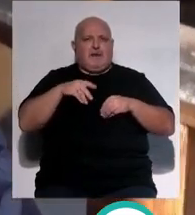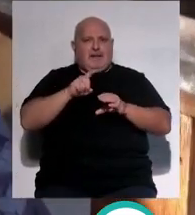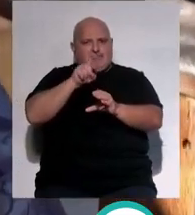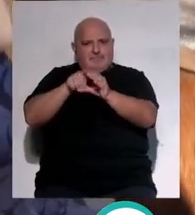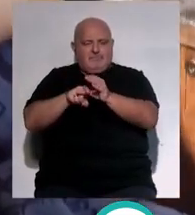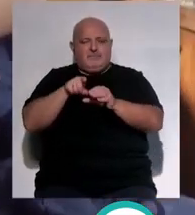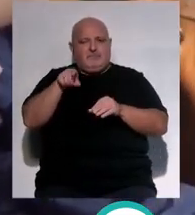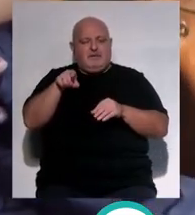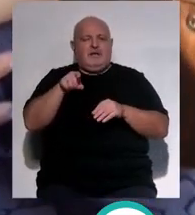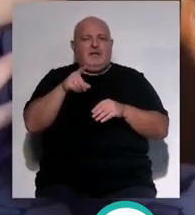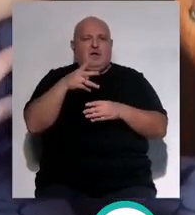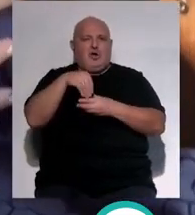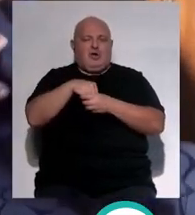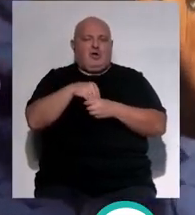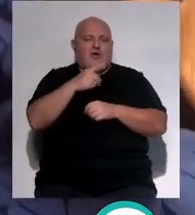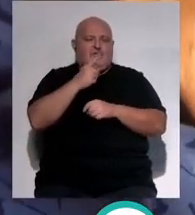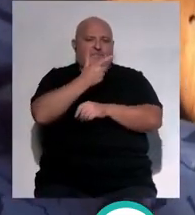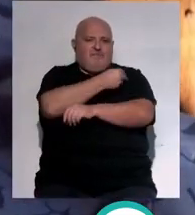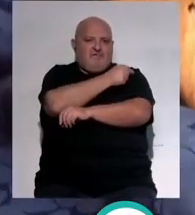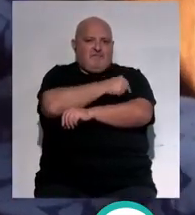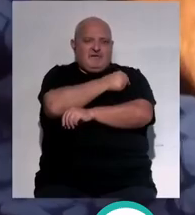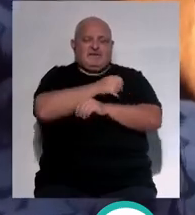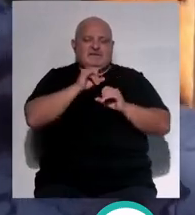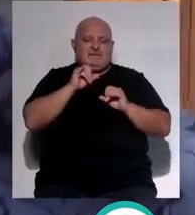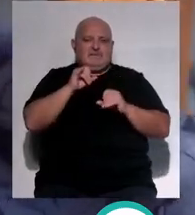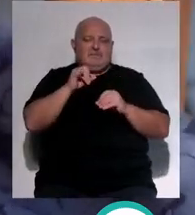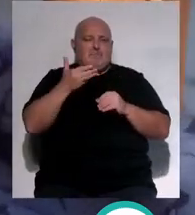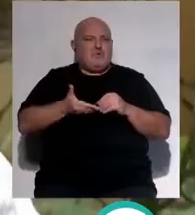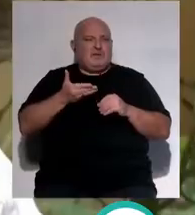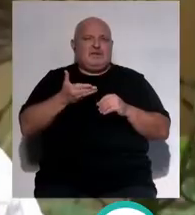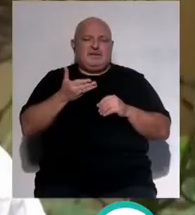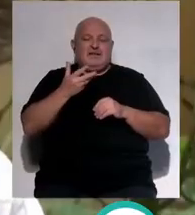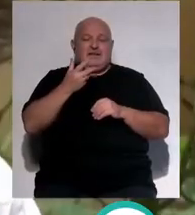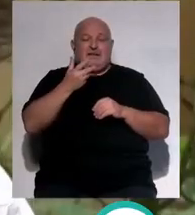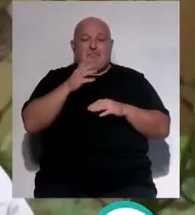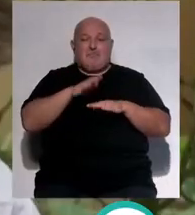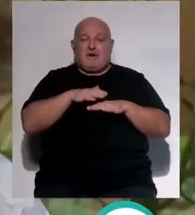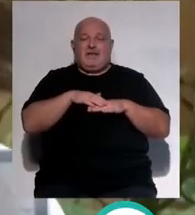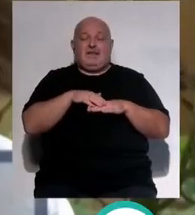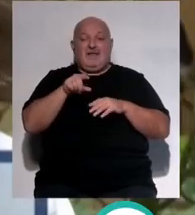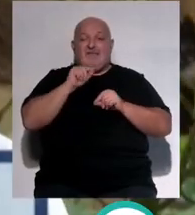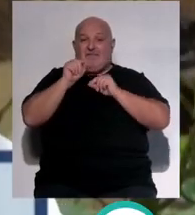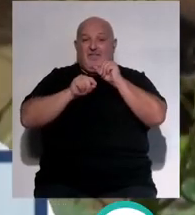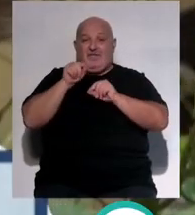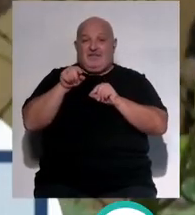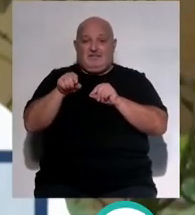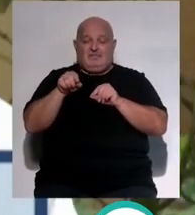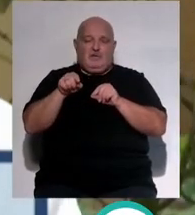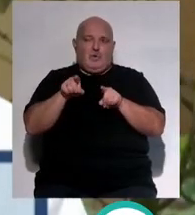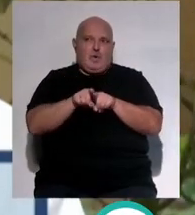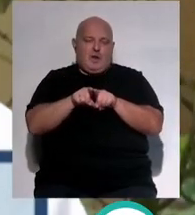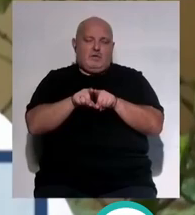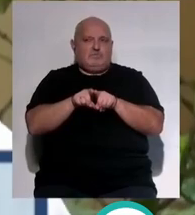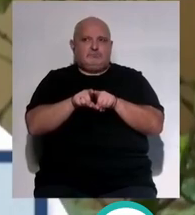para la vacunación contra el virus respiratorio sincitial. Es importante inmunizar porque esta infección, que puede